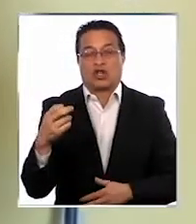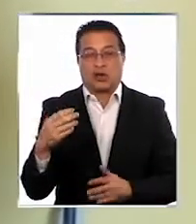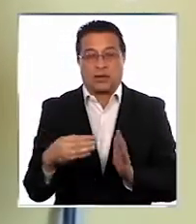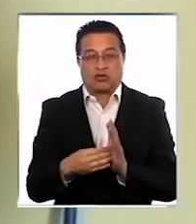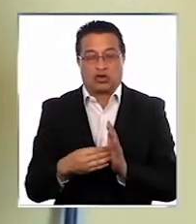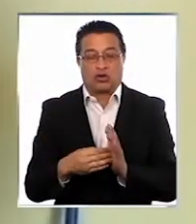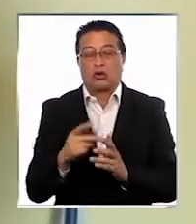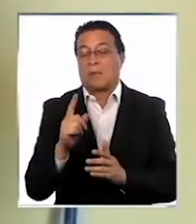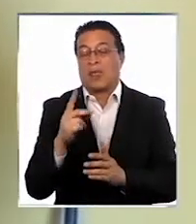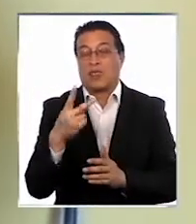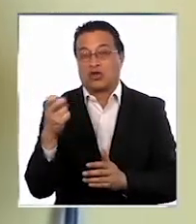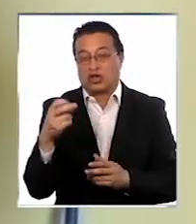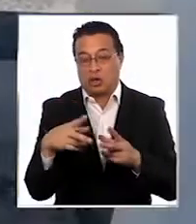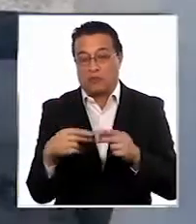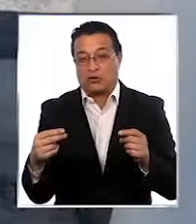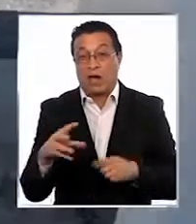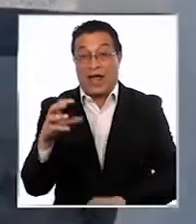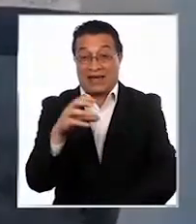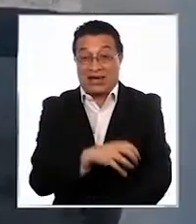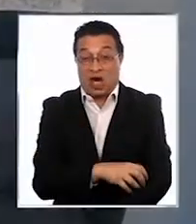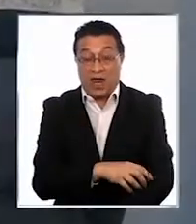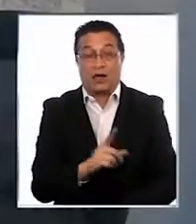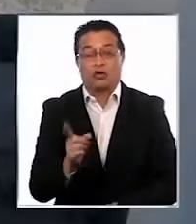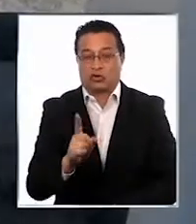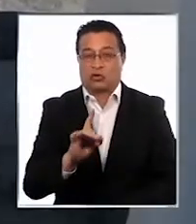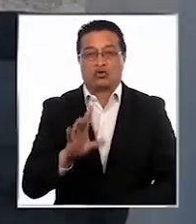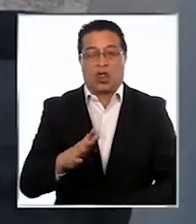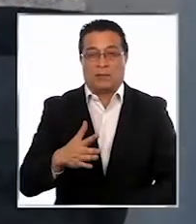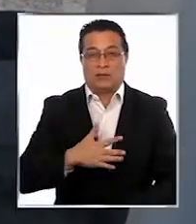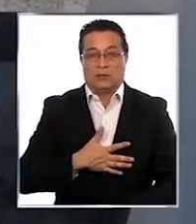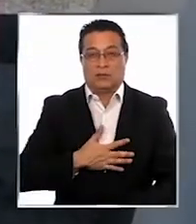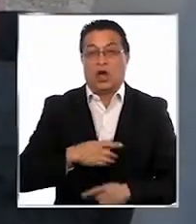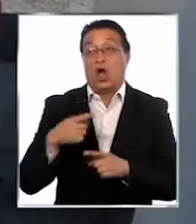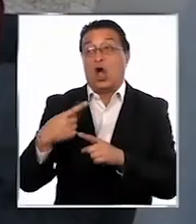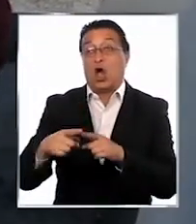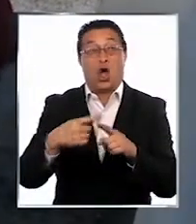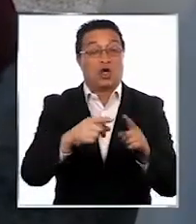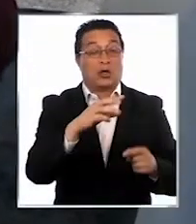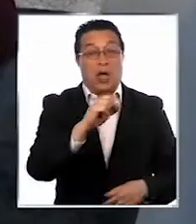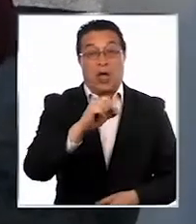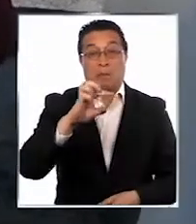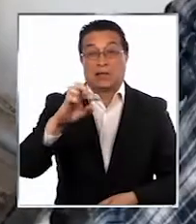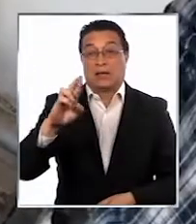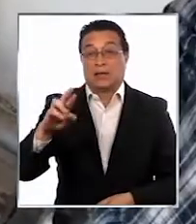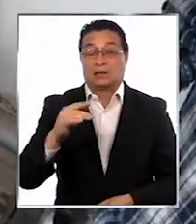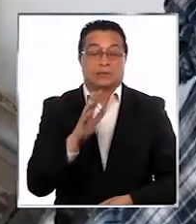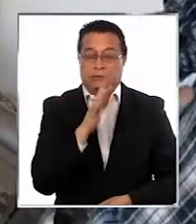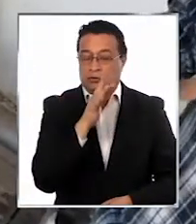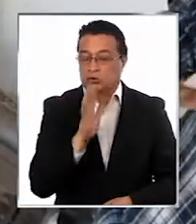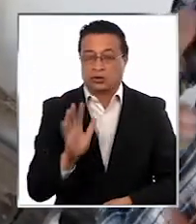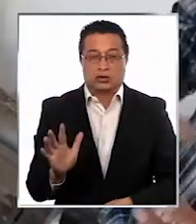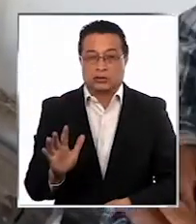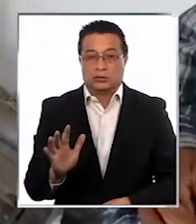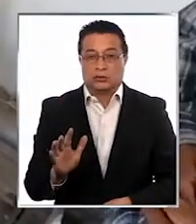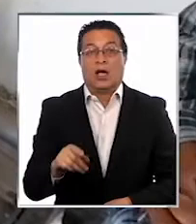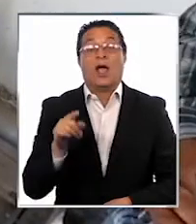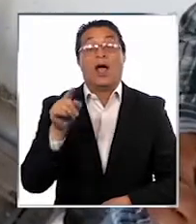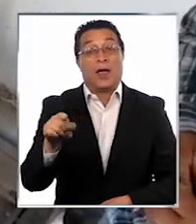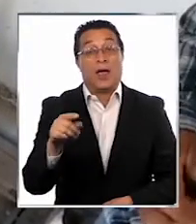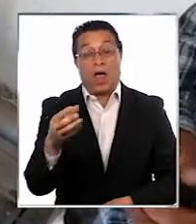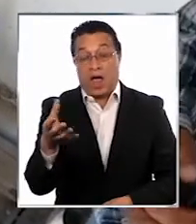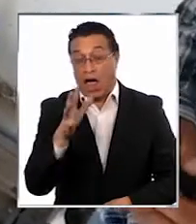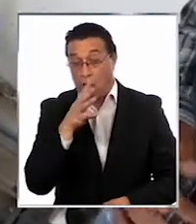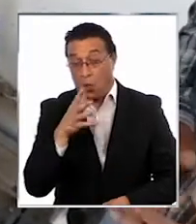¿Esto es a nivel regional? No, somos nosotros. No sé las otras APR cómo lo harán. El consumo del agua